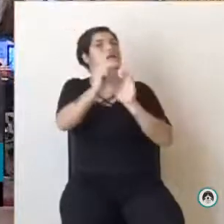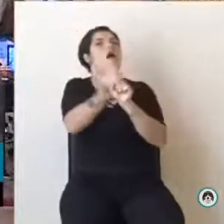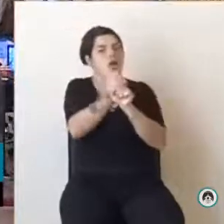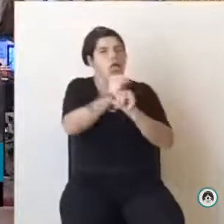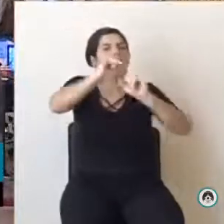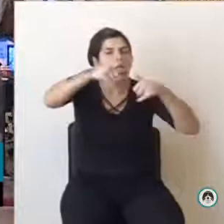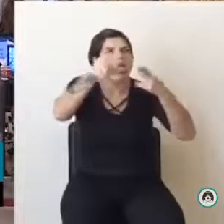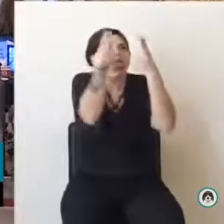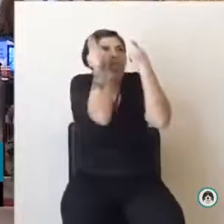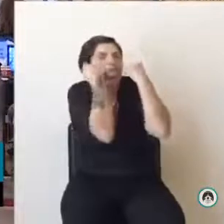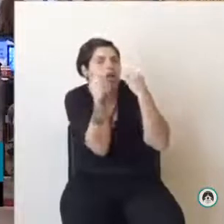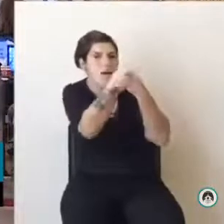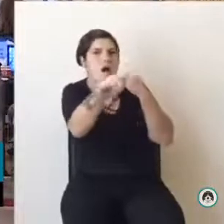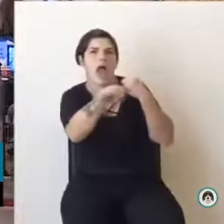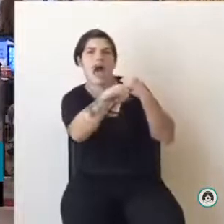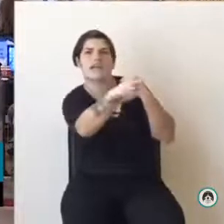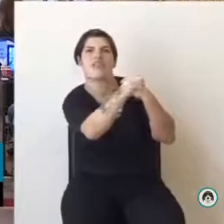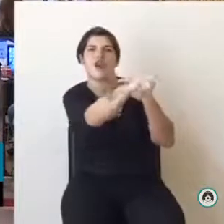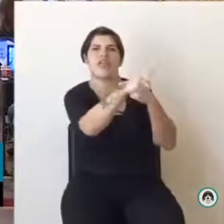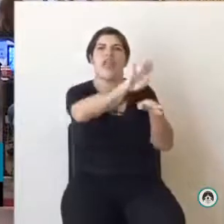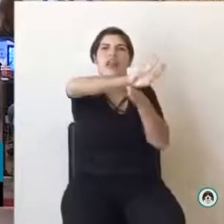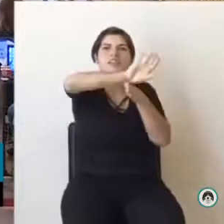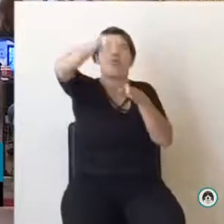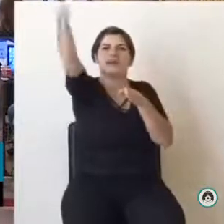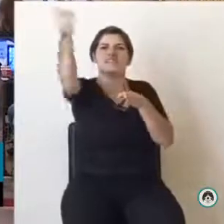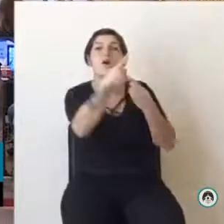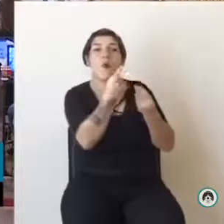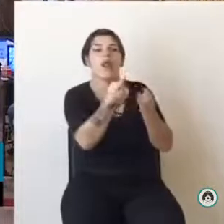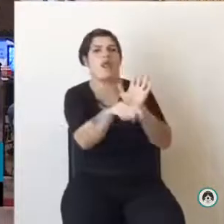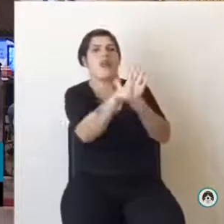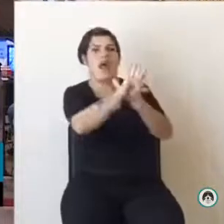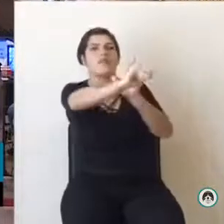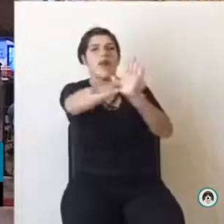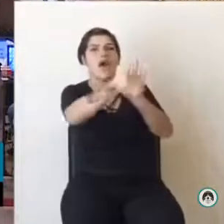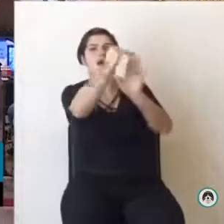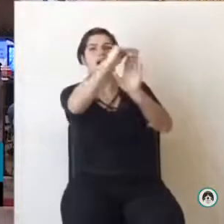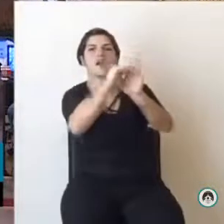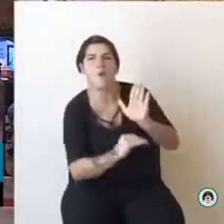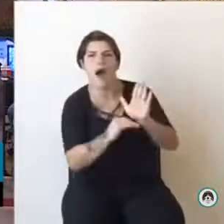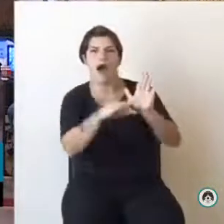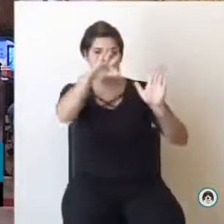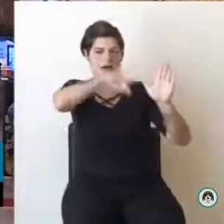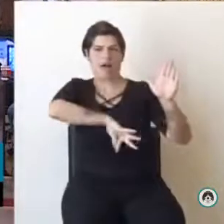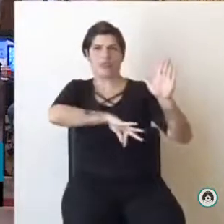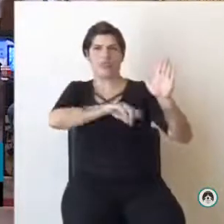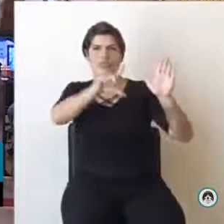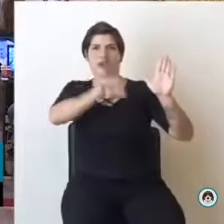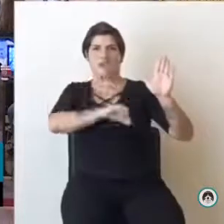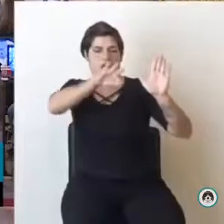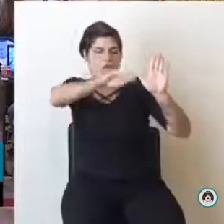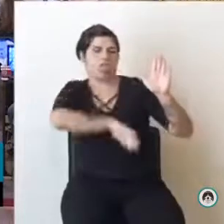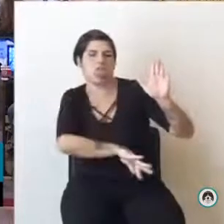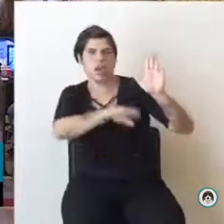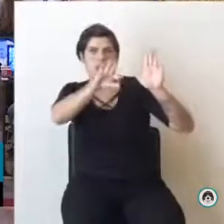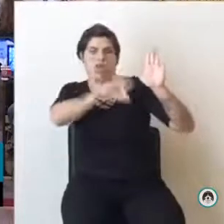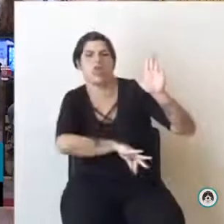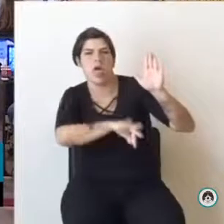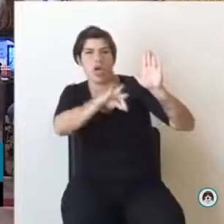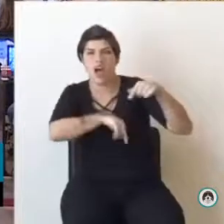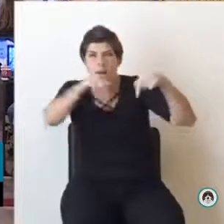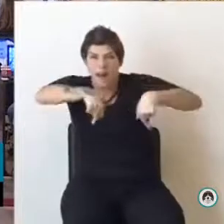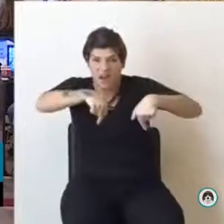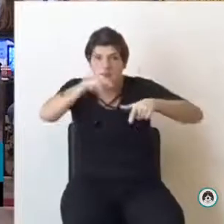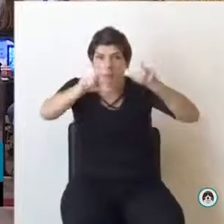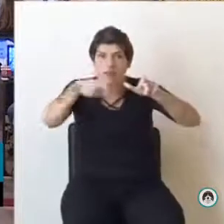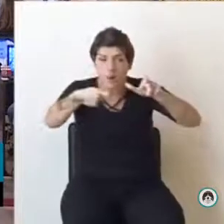acreedores y renegociar la deuda externa, fue la rebaja de la movilidad jubilatoria, cambiar la fórmula para que hoy nuestros jubilados ganen